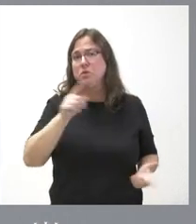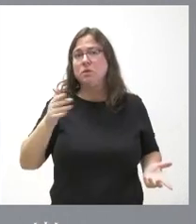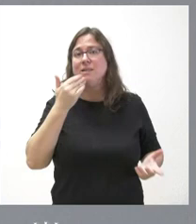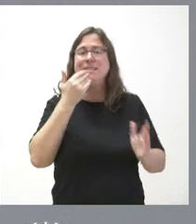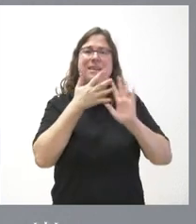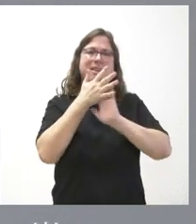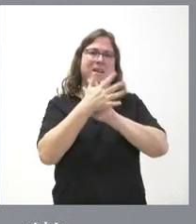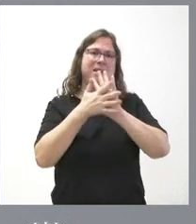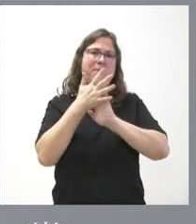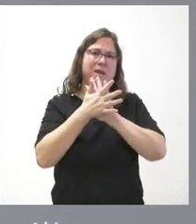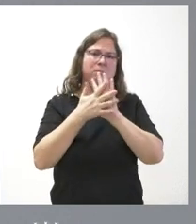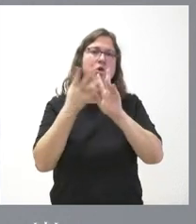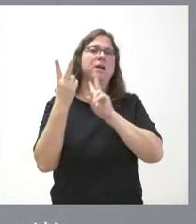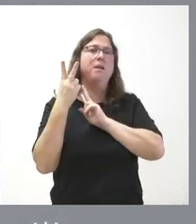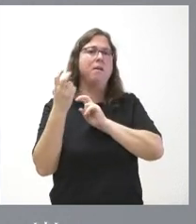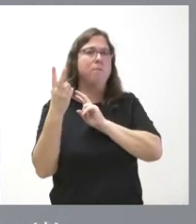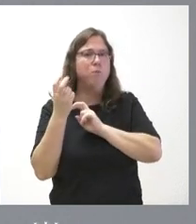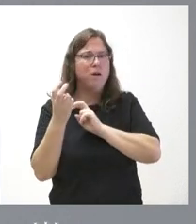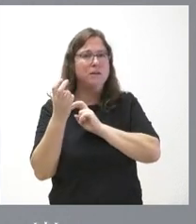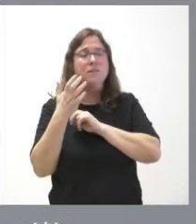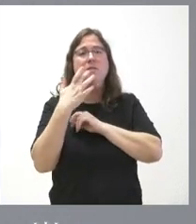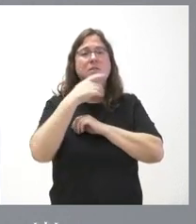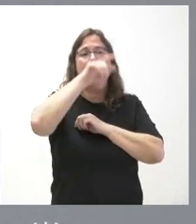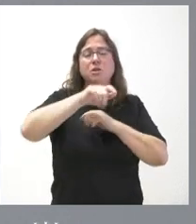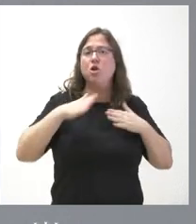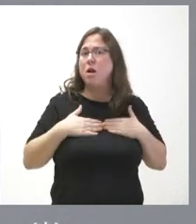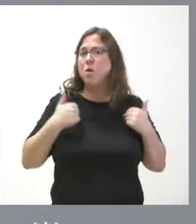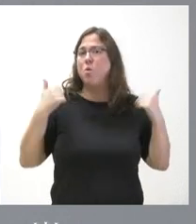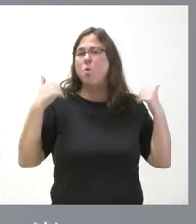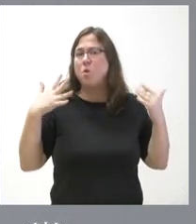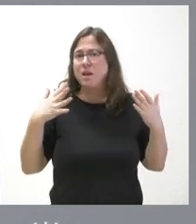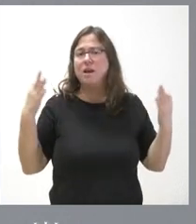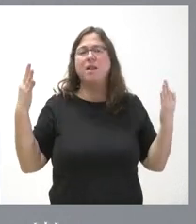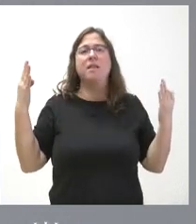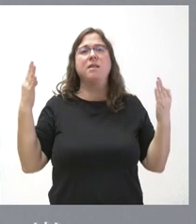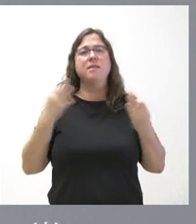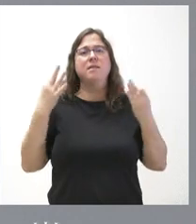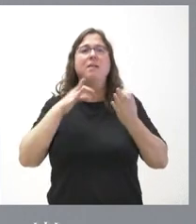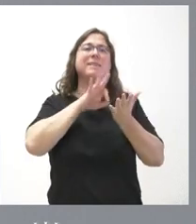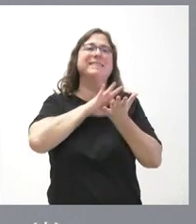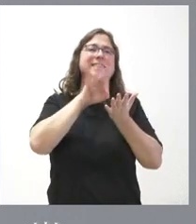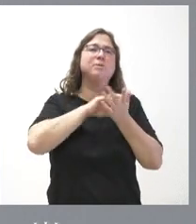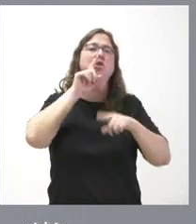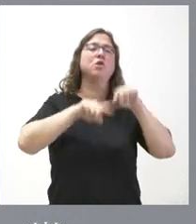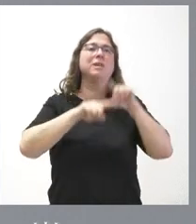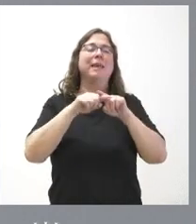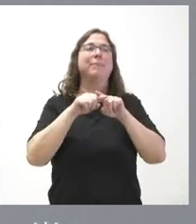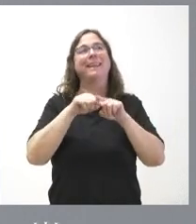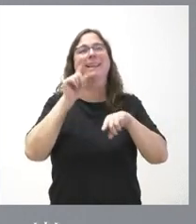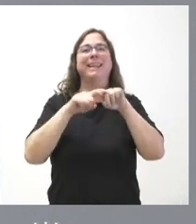hablamos de los impuestos que cualquier ciudadano de esta tierra debe recibir los servicios en función de los impuestos que paga